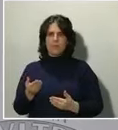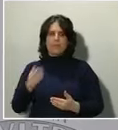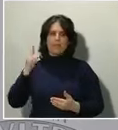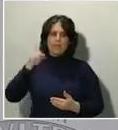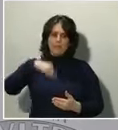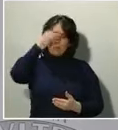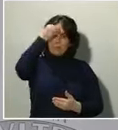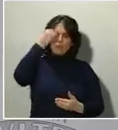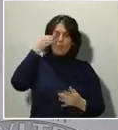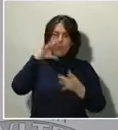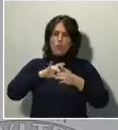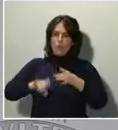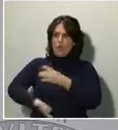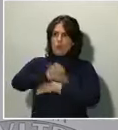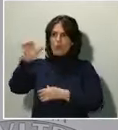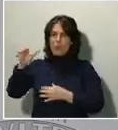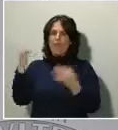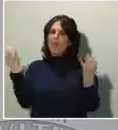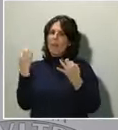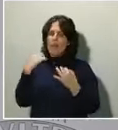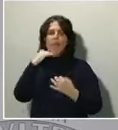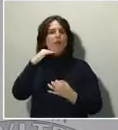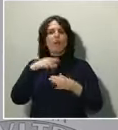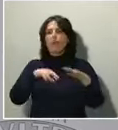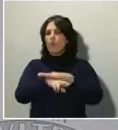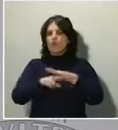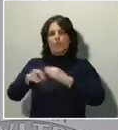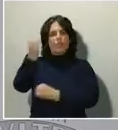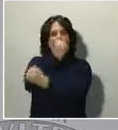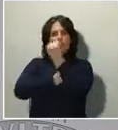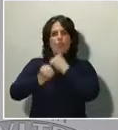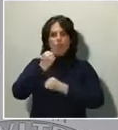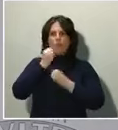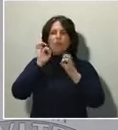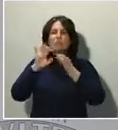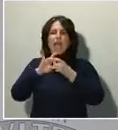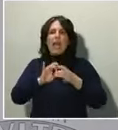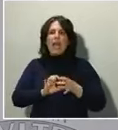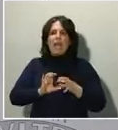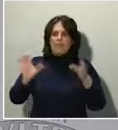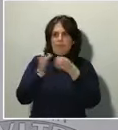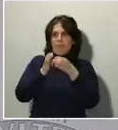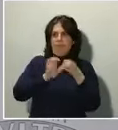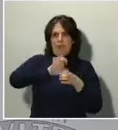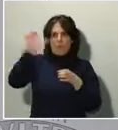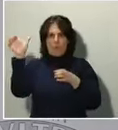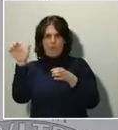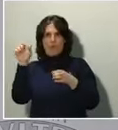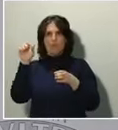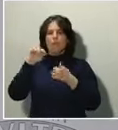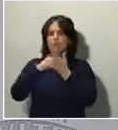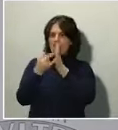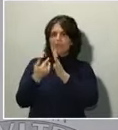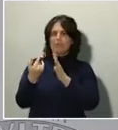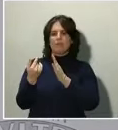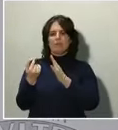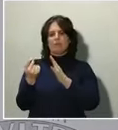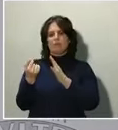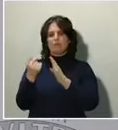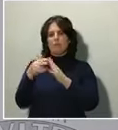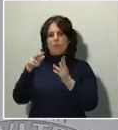dote de recursos económicos a nivel comunitario, pues planes, lógicamente, fiscales que permitan paliar